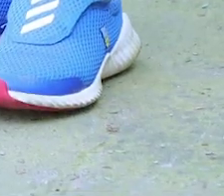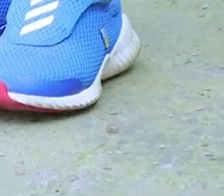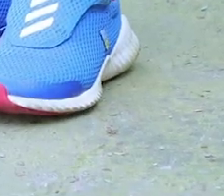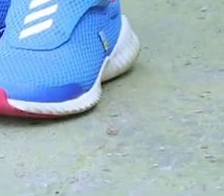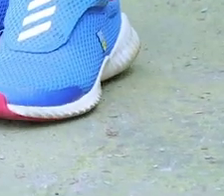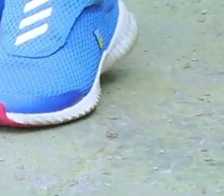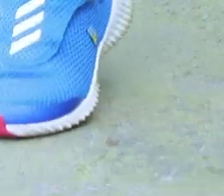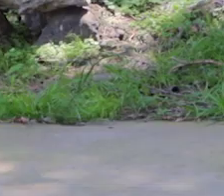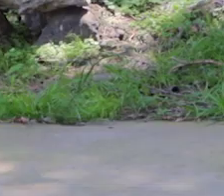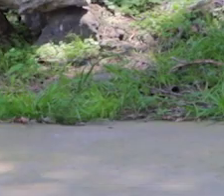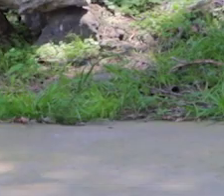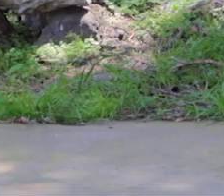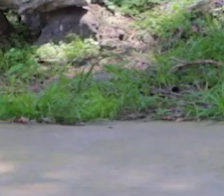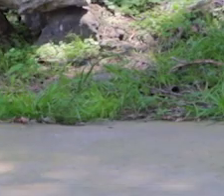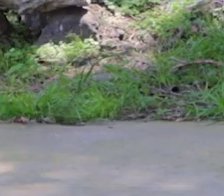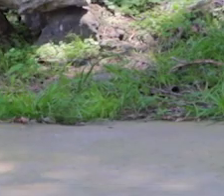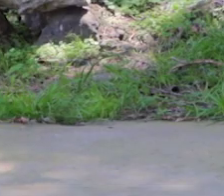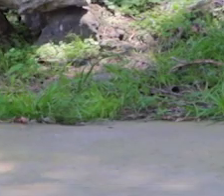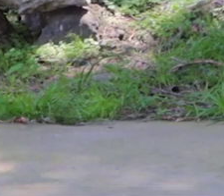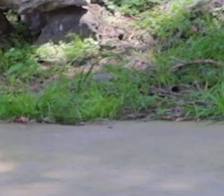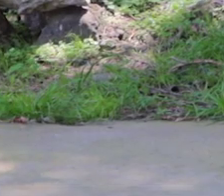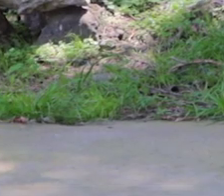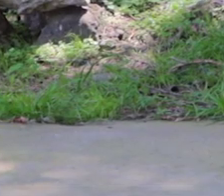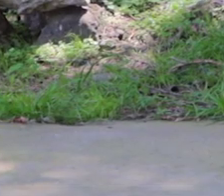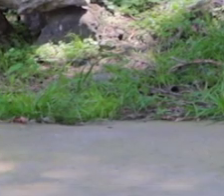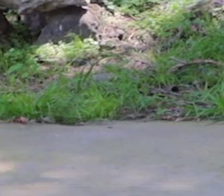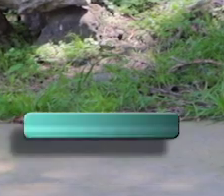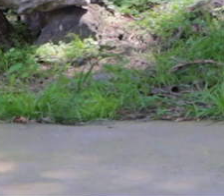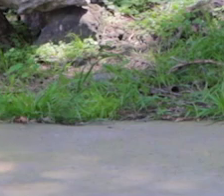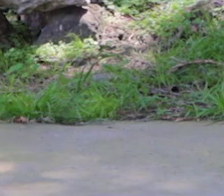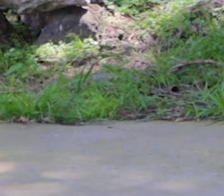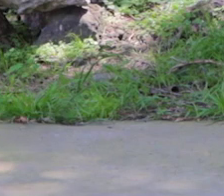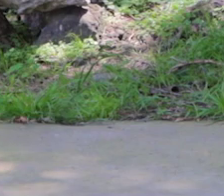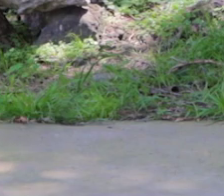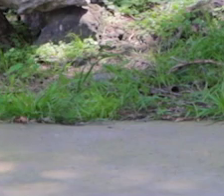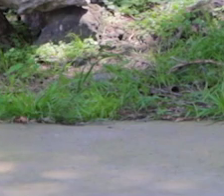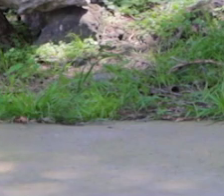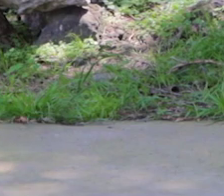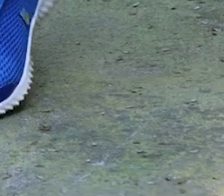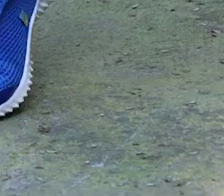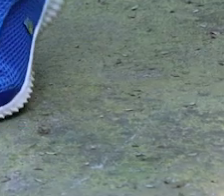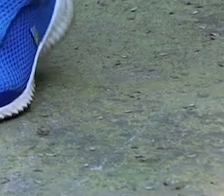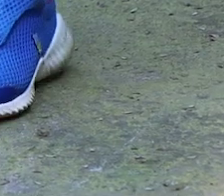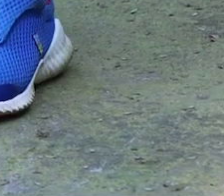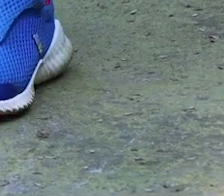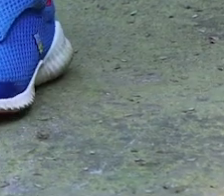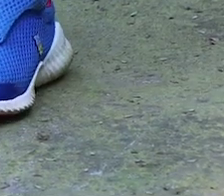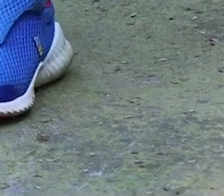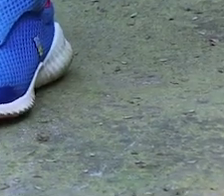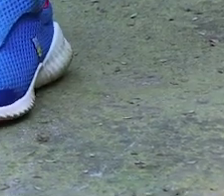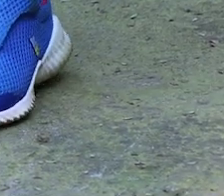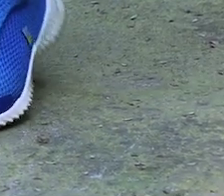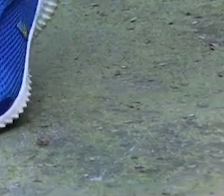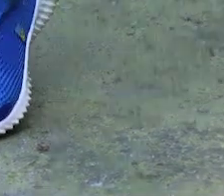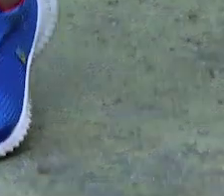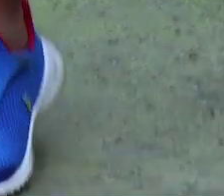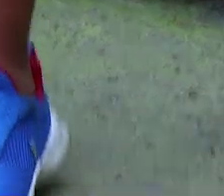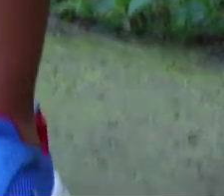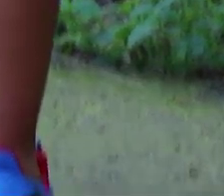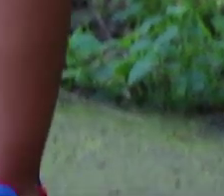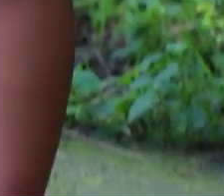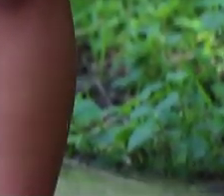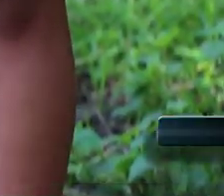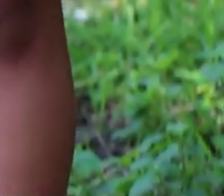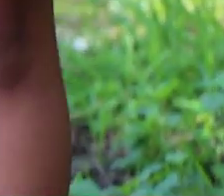rodillas. Bien. Otra más. Perfecto. Ahí está bien. Muy bien. Elevamos los talones.